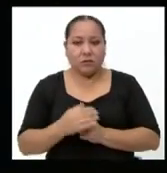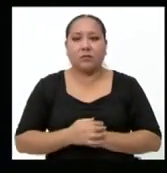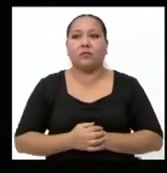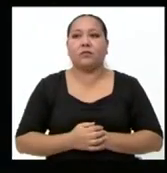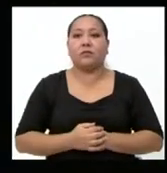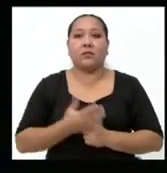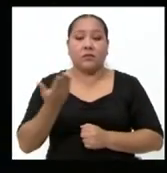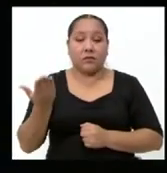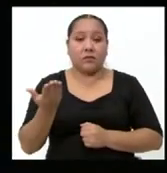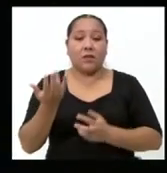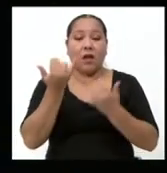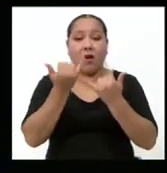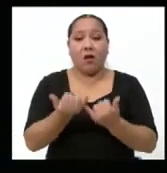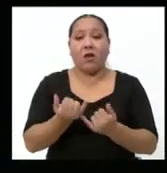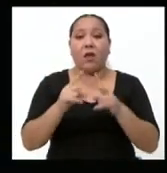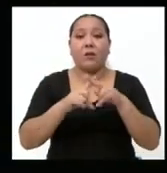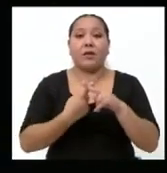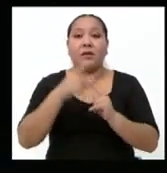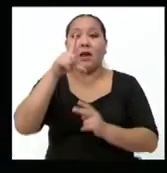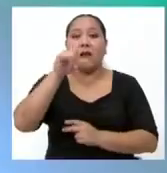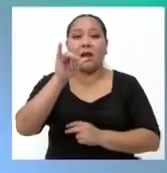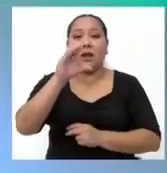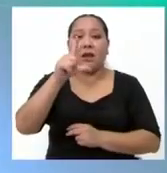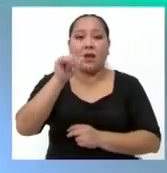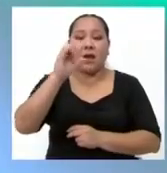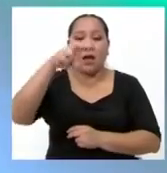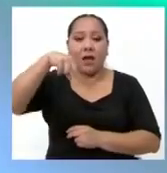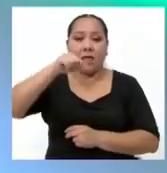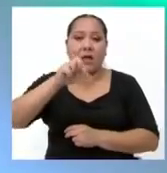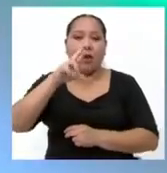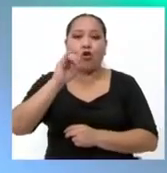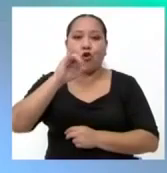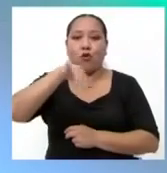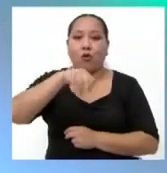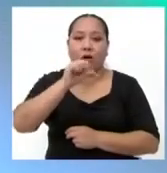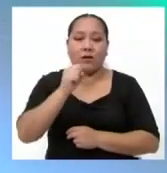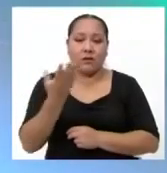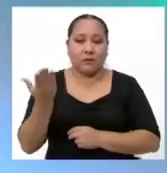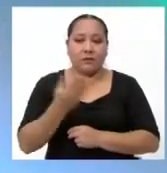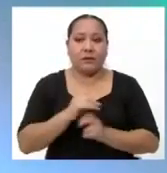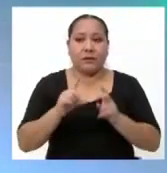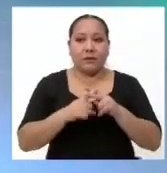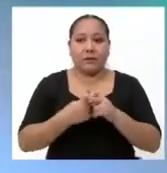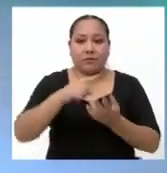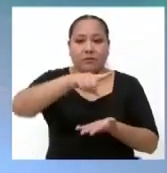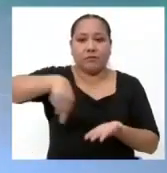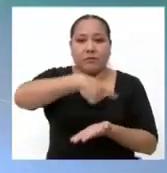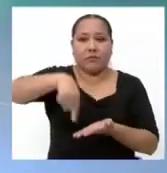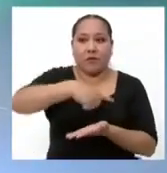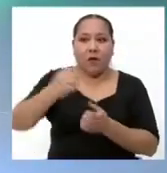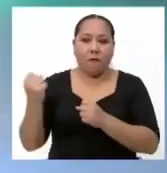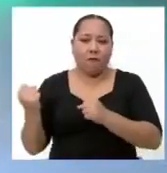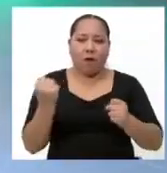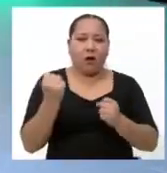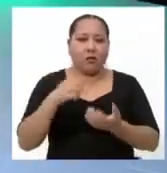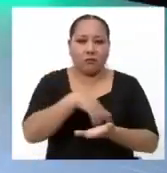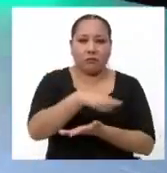Bien, es el turno de la candidata Liliana Rojas Espinosa. Vamos entonces a hacer girar la ruleta con fuerza.